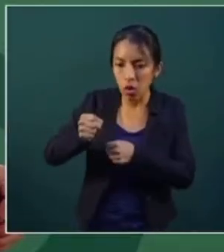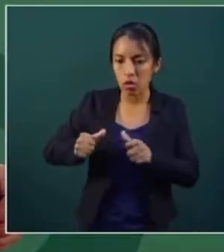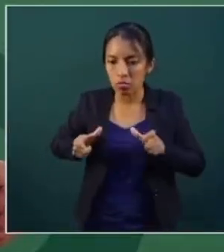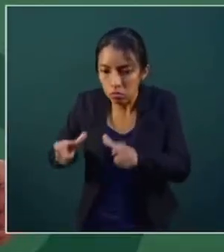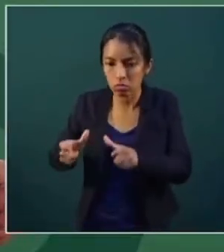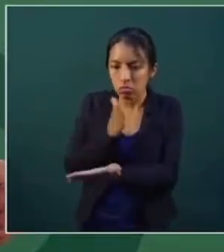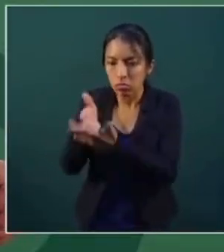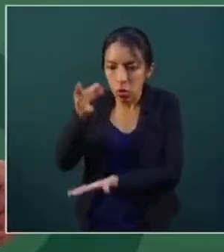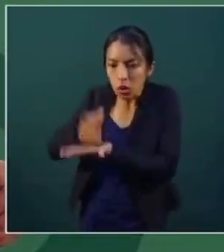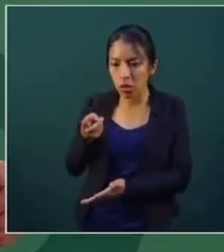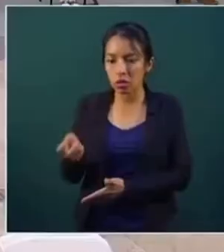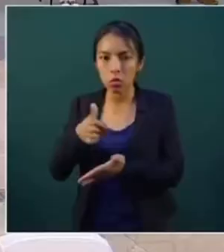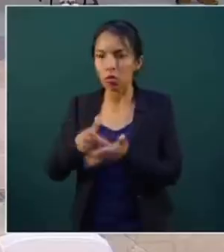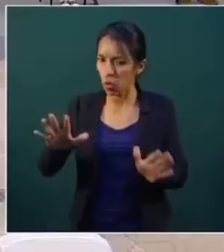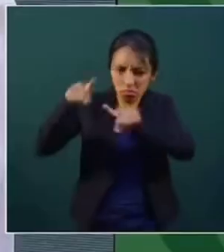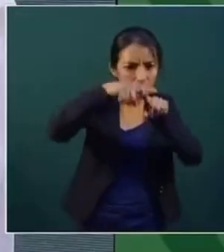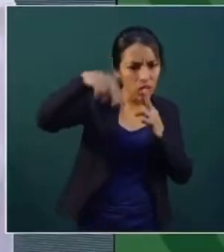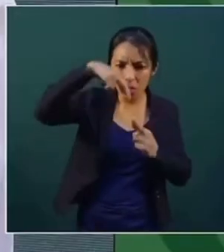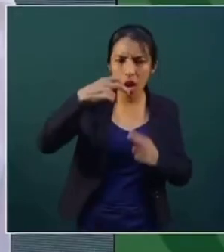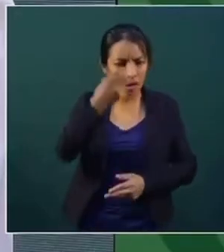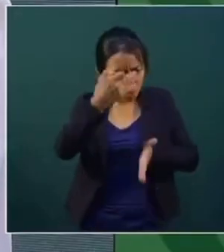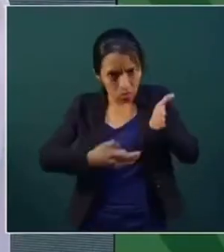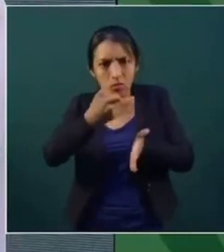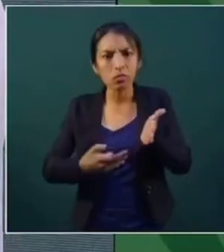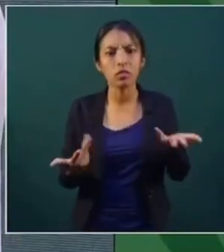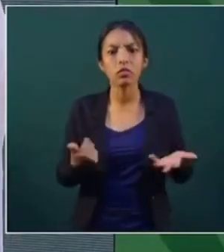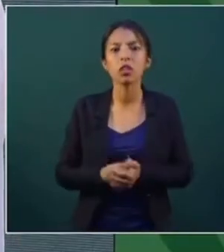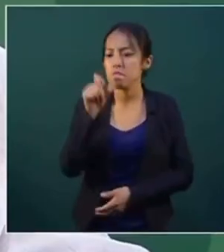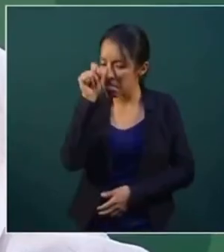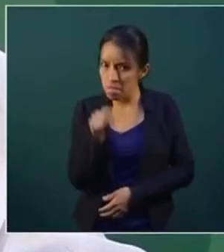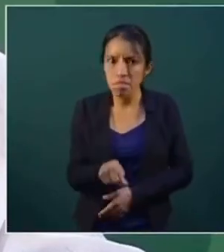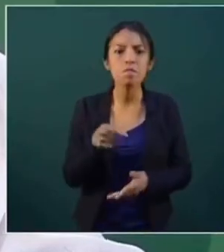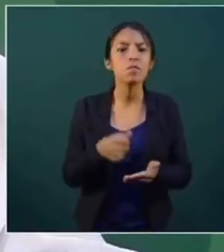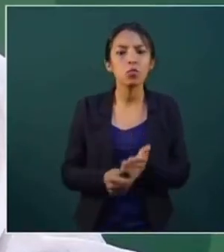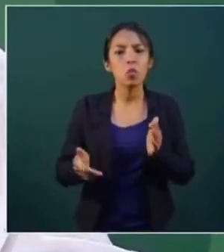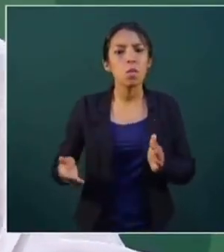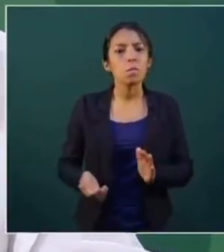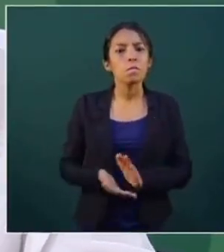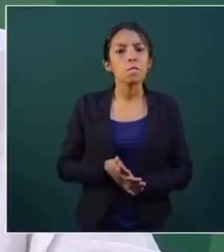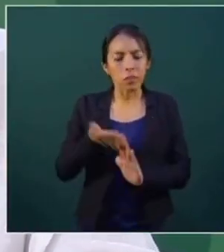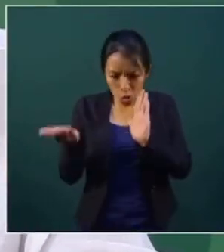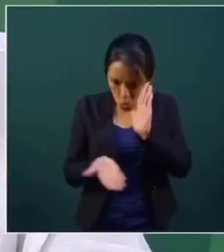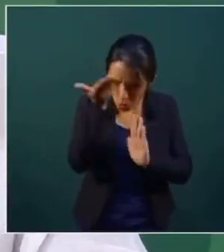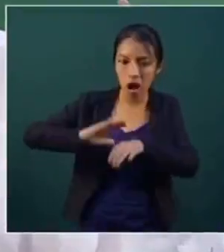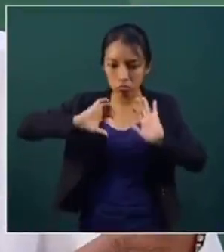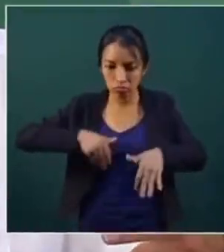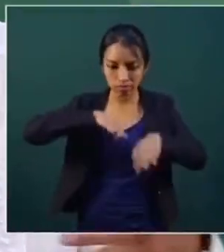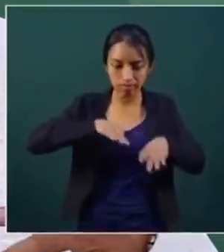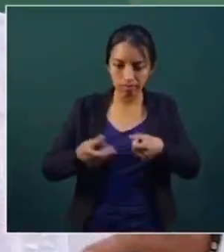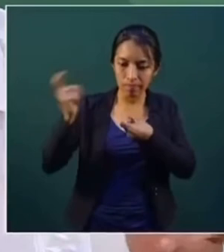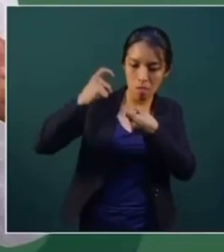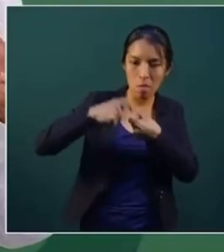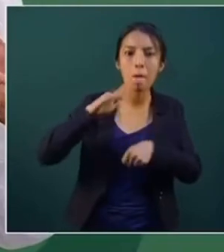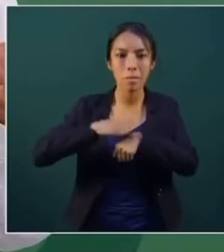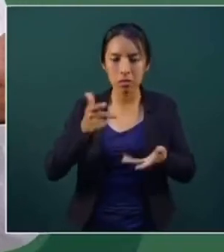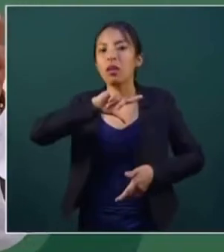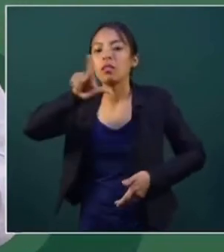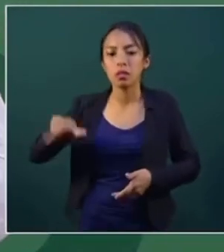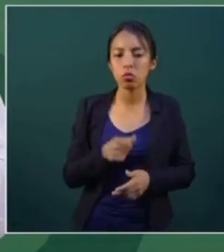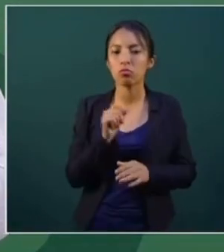permanentemente estén en el territorio y que también se vayan construyendo unidades habitacionales. Una vez que tengamos ya